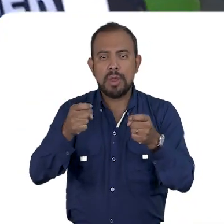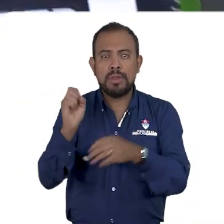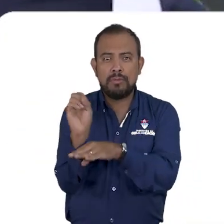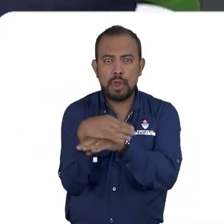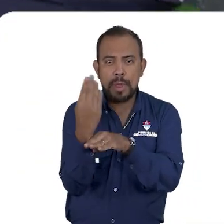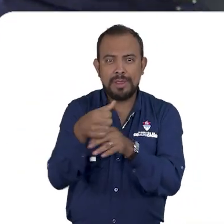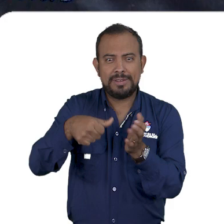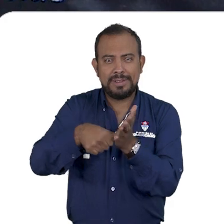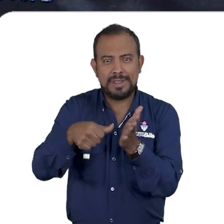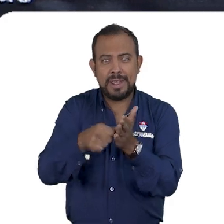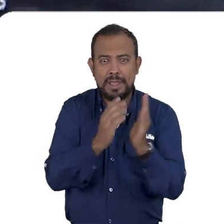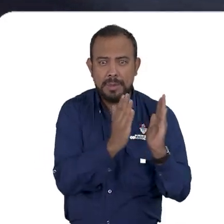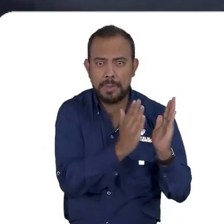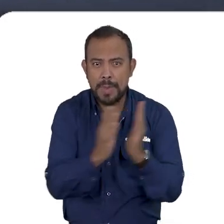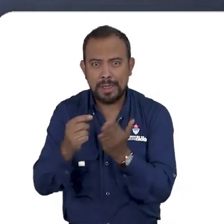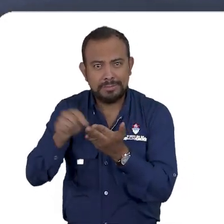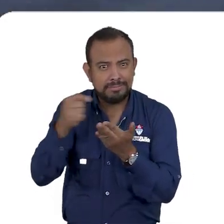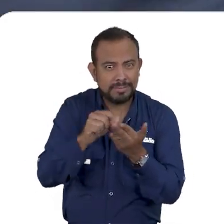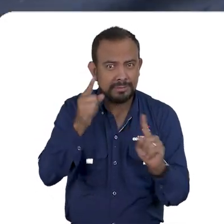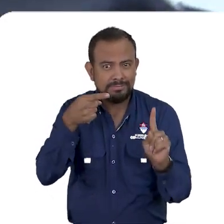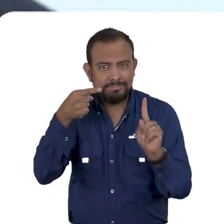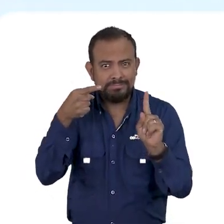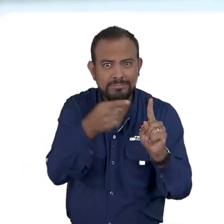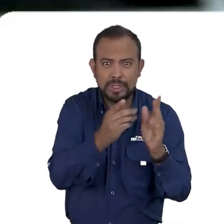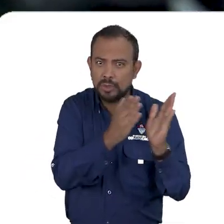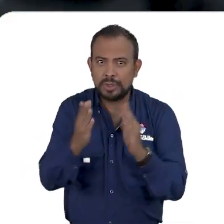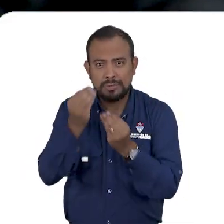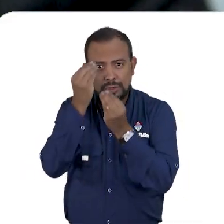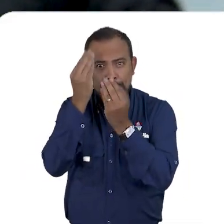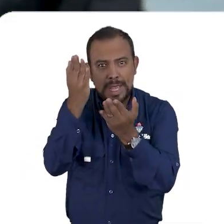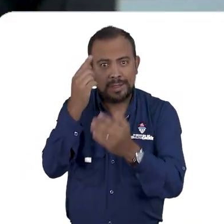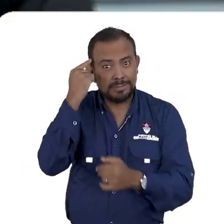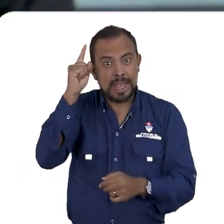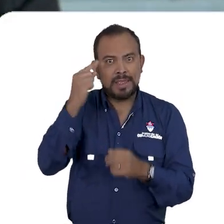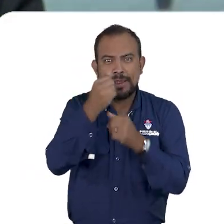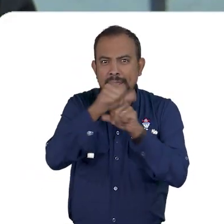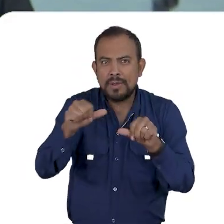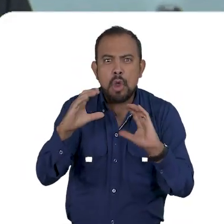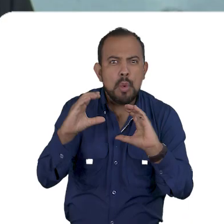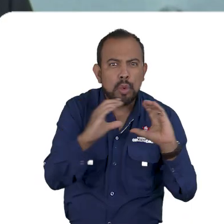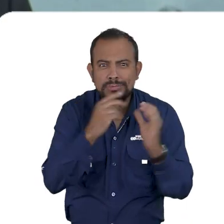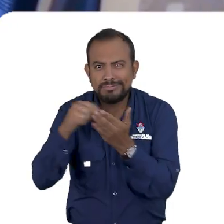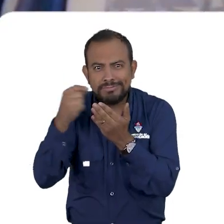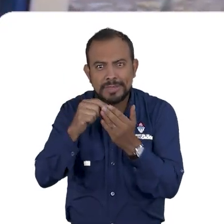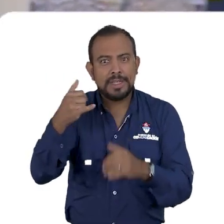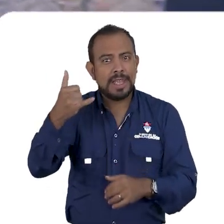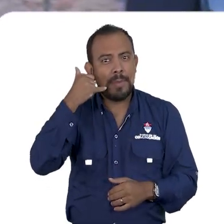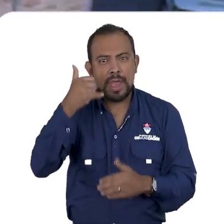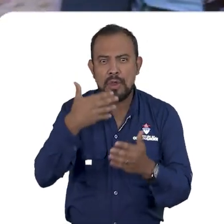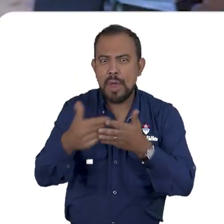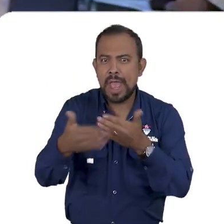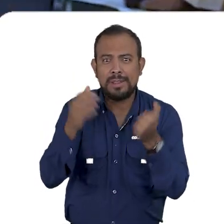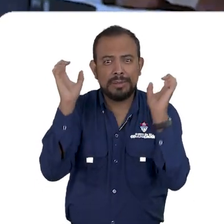municipales mantienen un plan operativo comandado por el Plan AVE, que consiste en responder al llamado ante cualquier emergencia